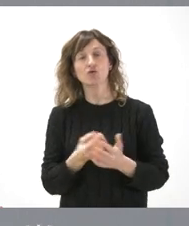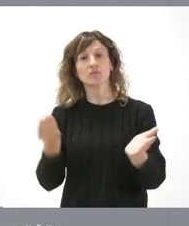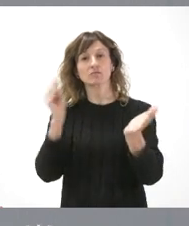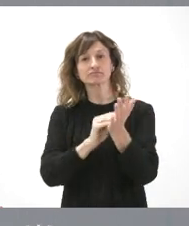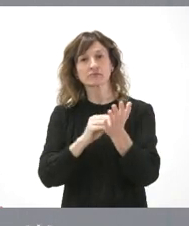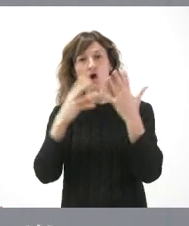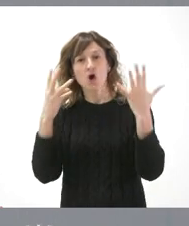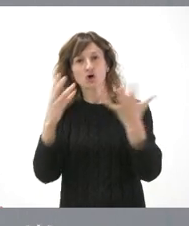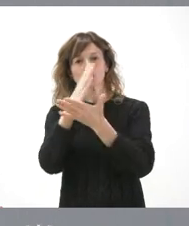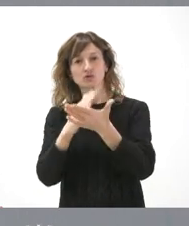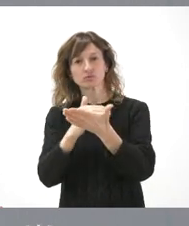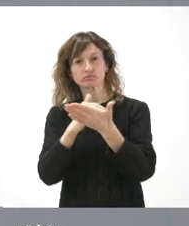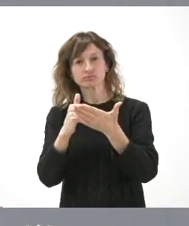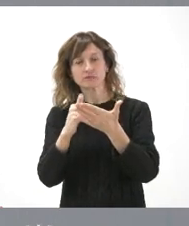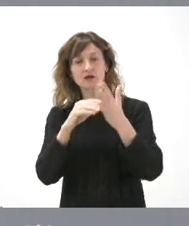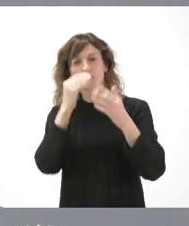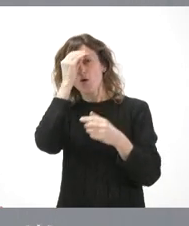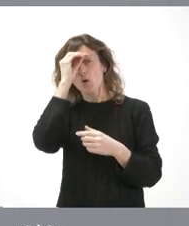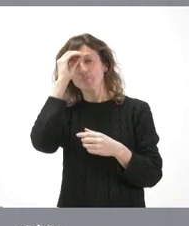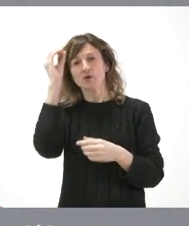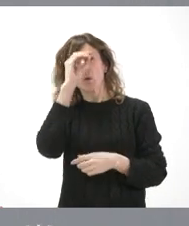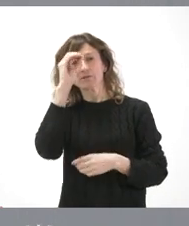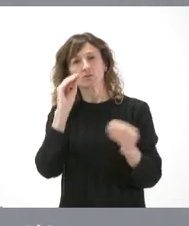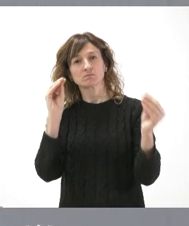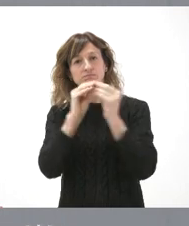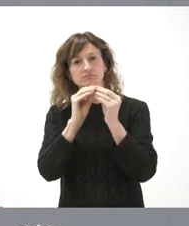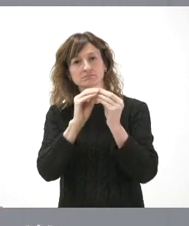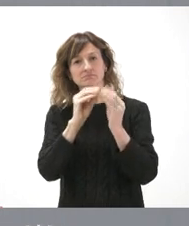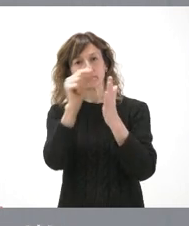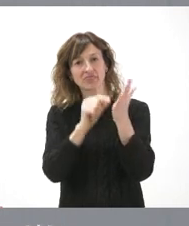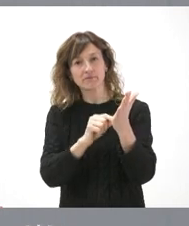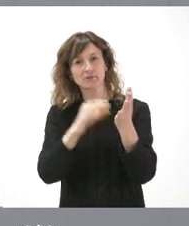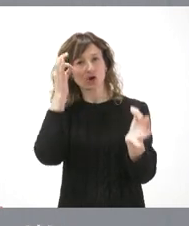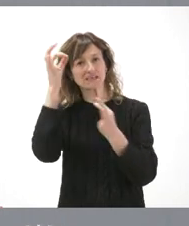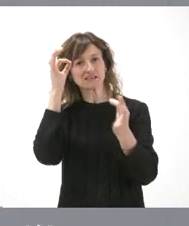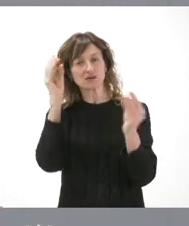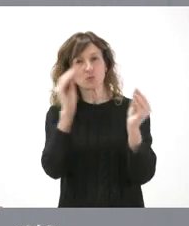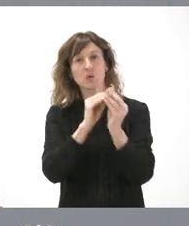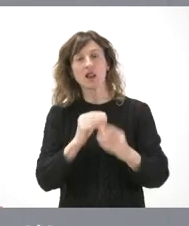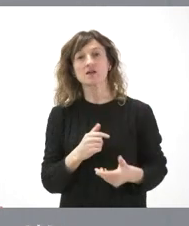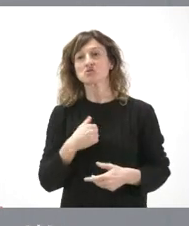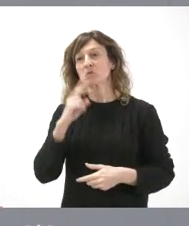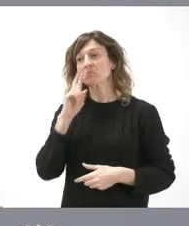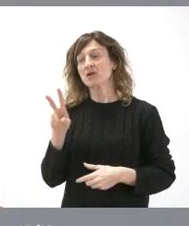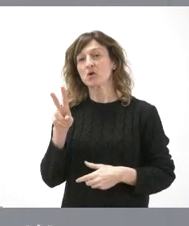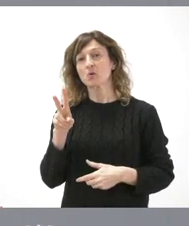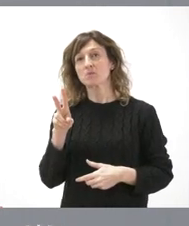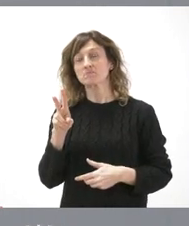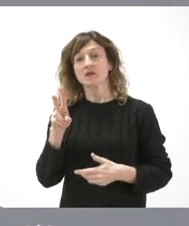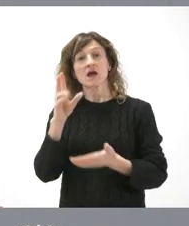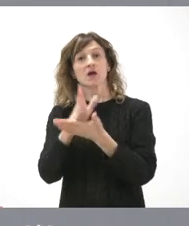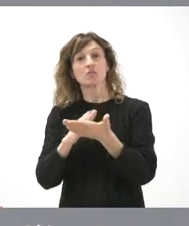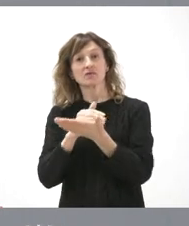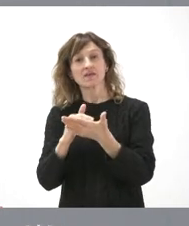comunidades autónomas que tenemos una posición común sobre una serie de principios y criterios. Lo que está claro es que yo no puedo ver mal que las comunidades